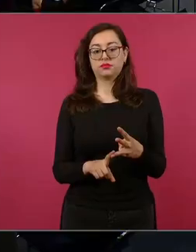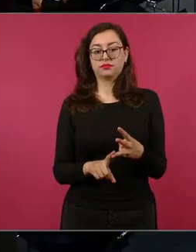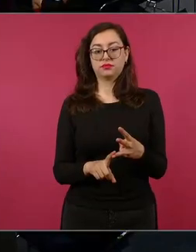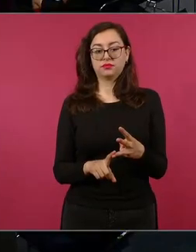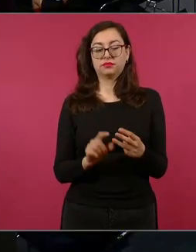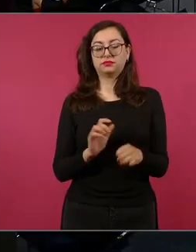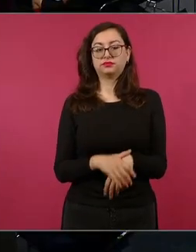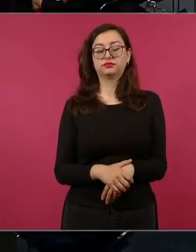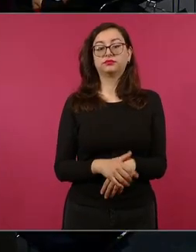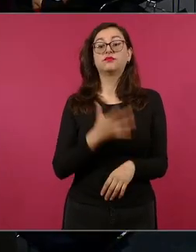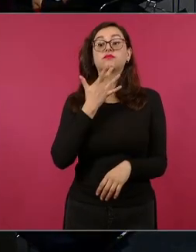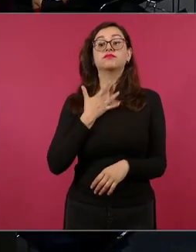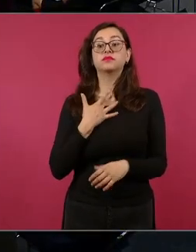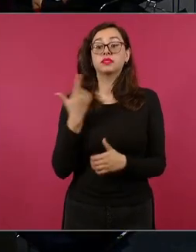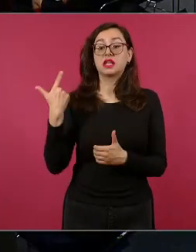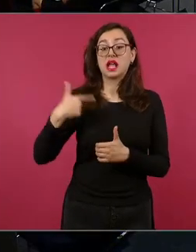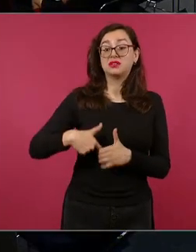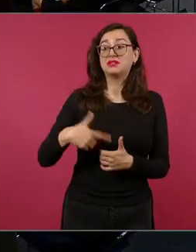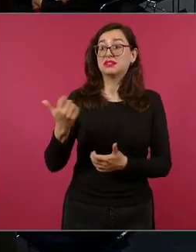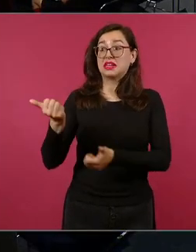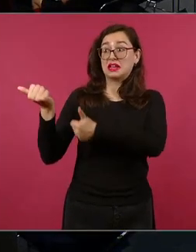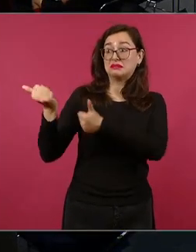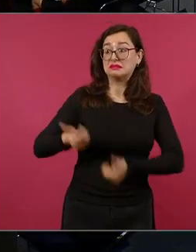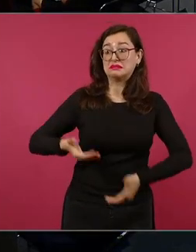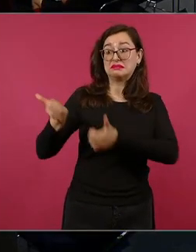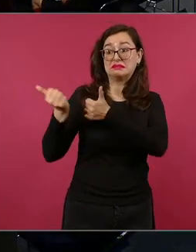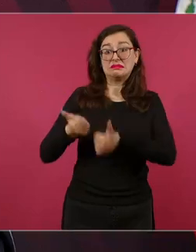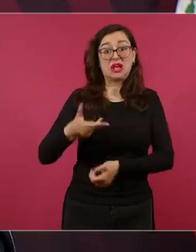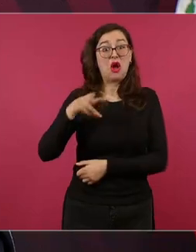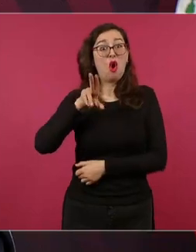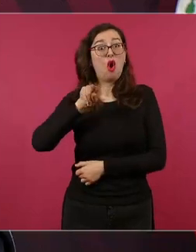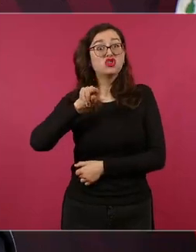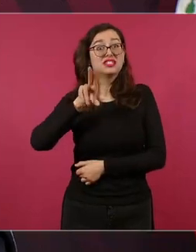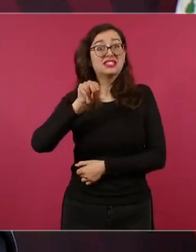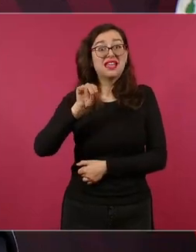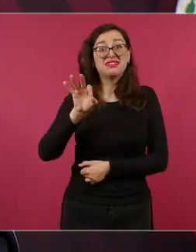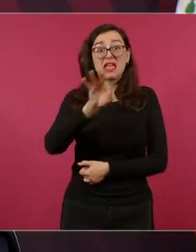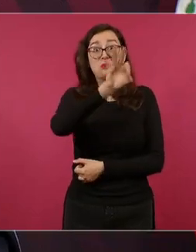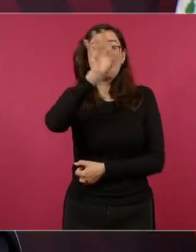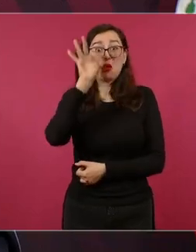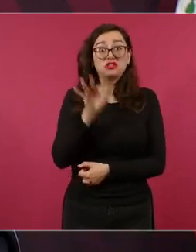importábamos el ochenta por ciento de la gasolina que consumíamos